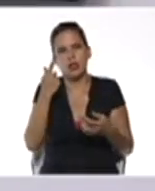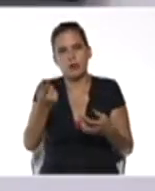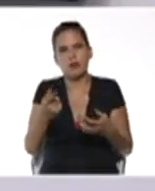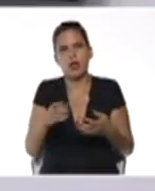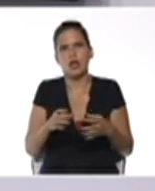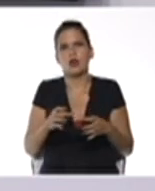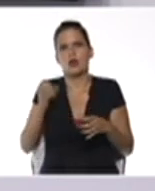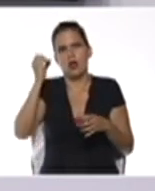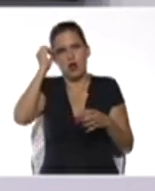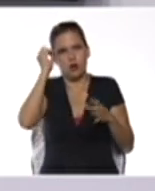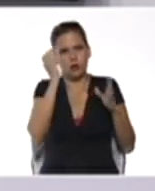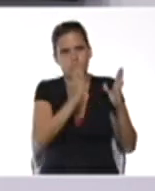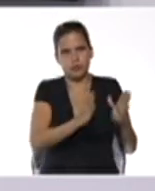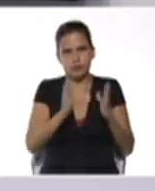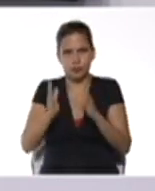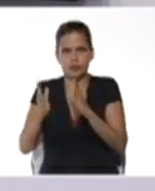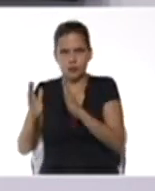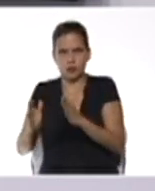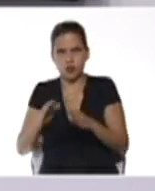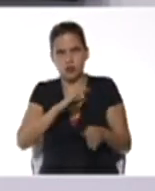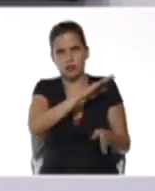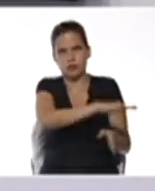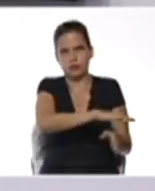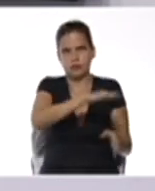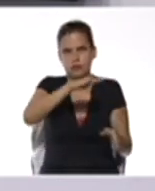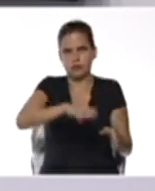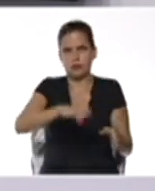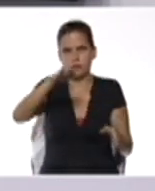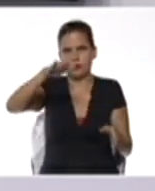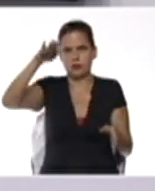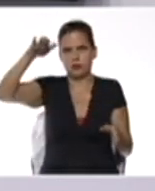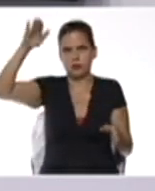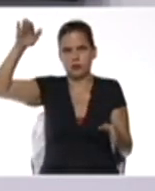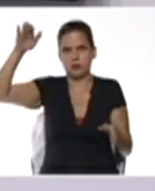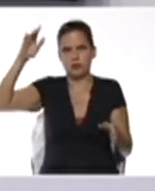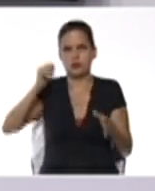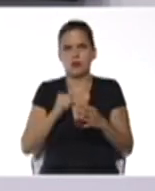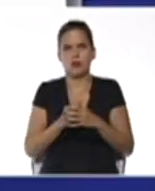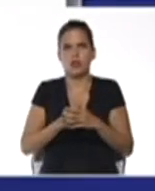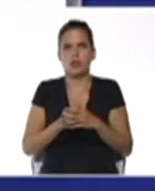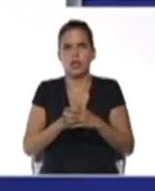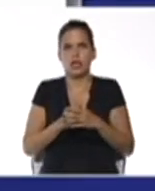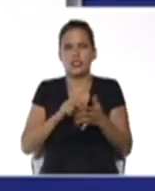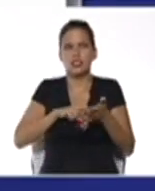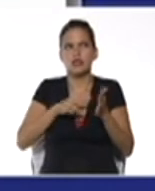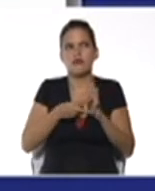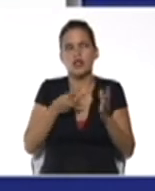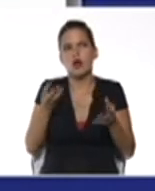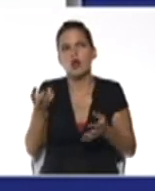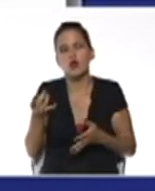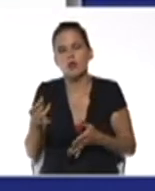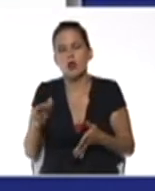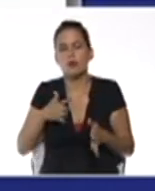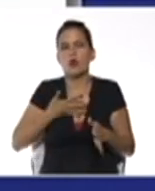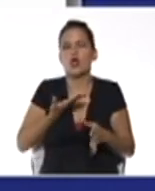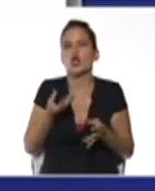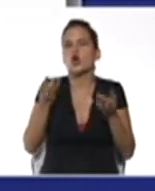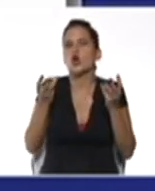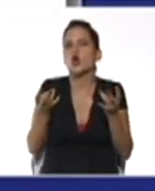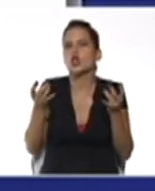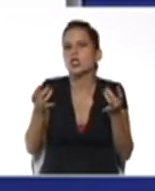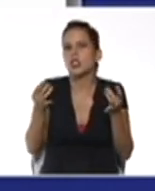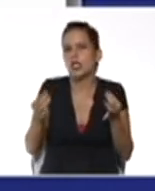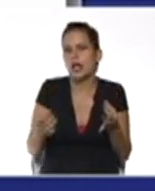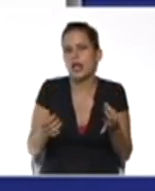clasificación la seriación y la correspondencia término a término el sentido de número el poder ellos contar de forma